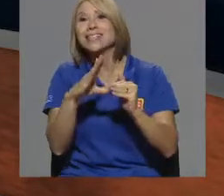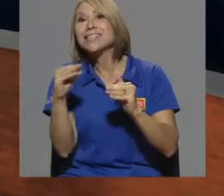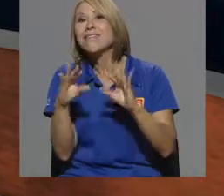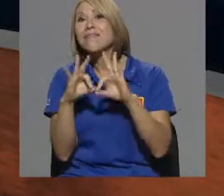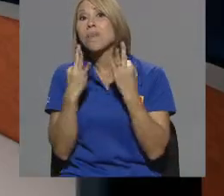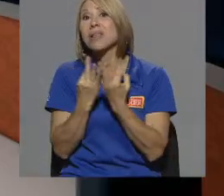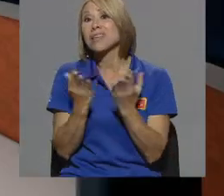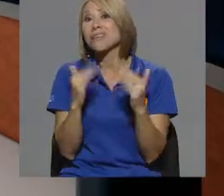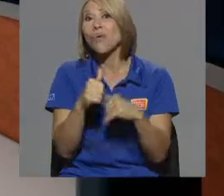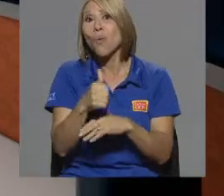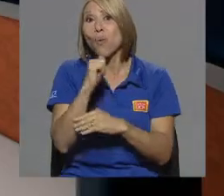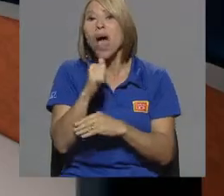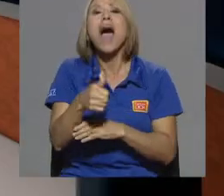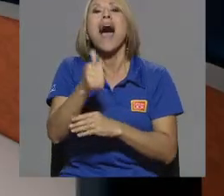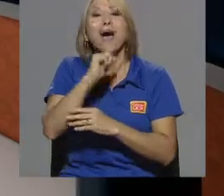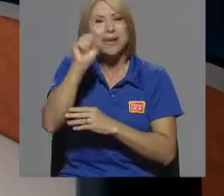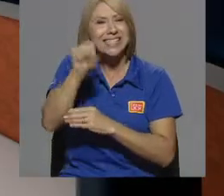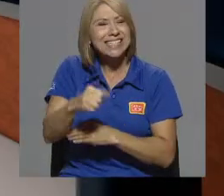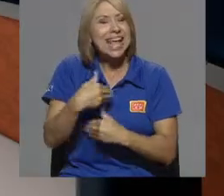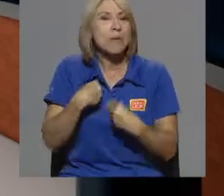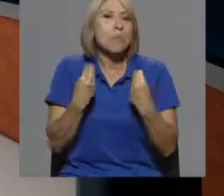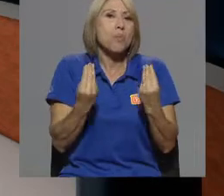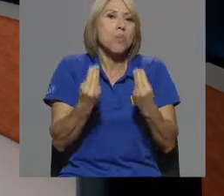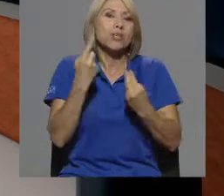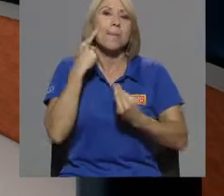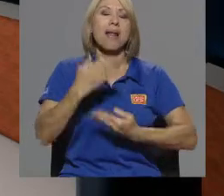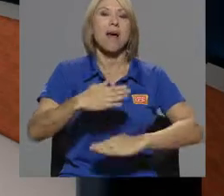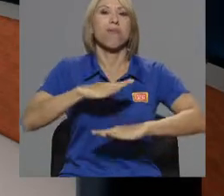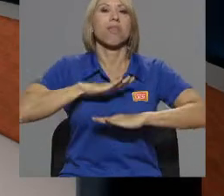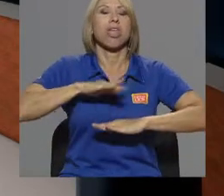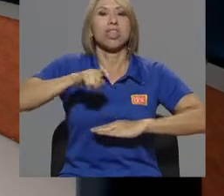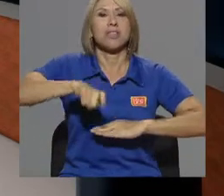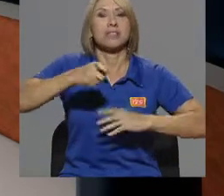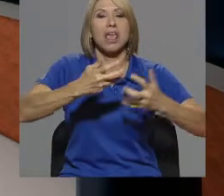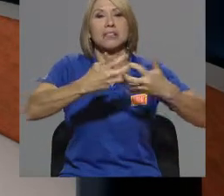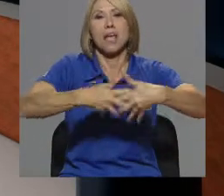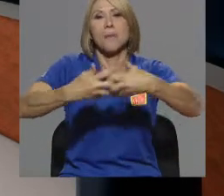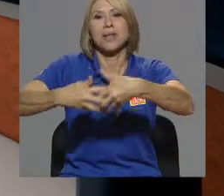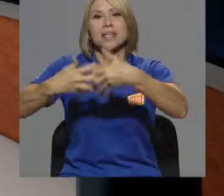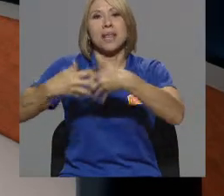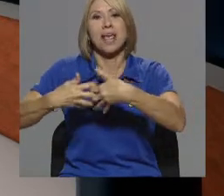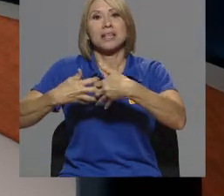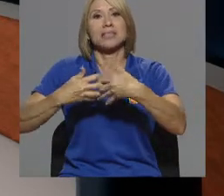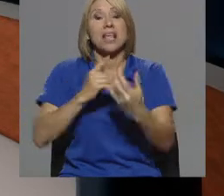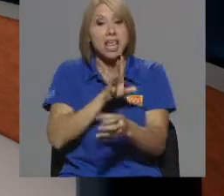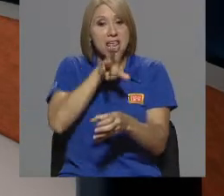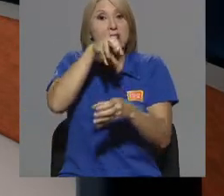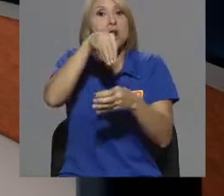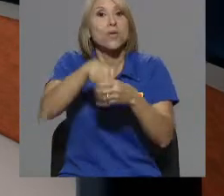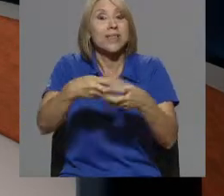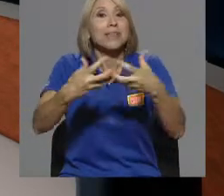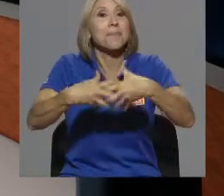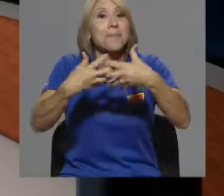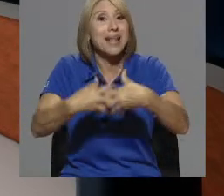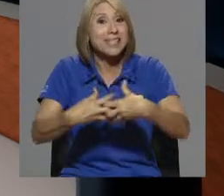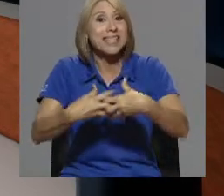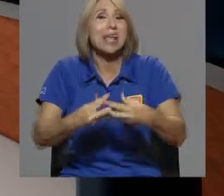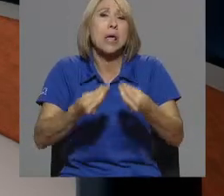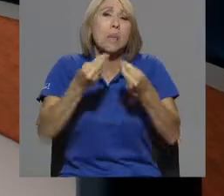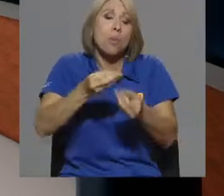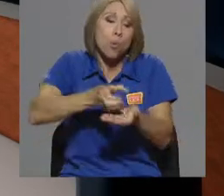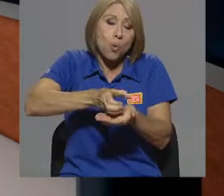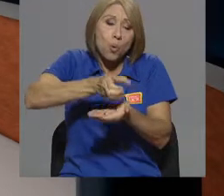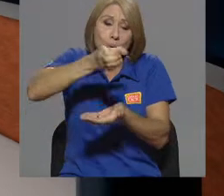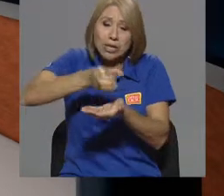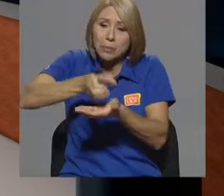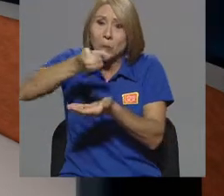racionamiento. La hay en abundancia para satisfacer las necesidades empresariales en cuenta aquellas que se dedican a llenar miles